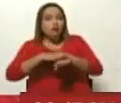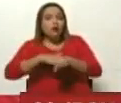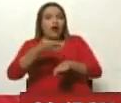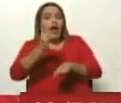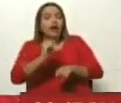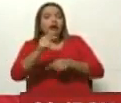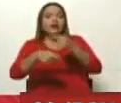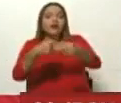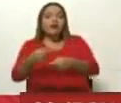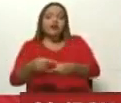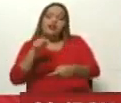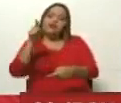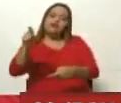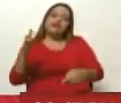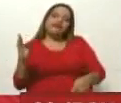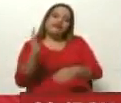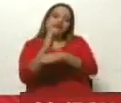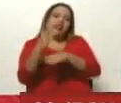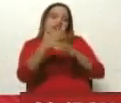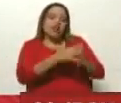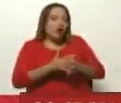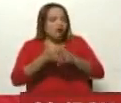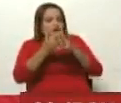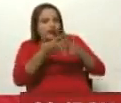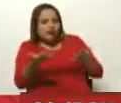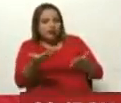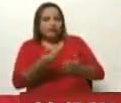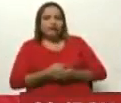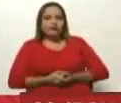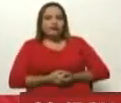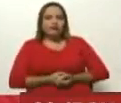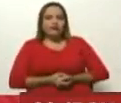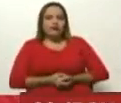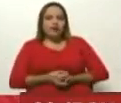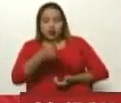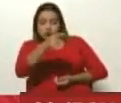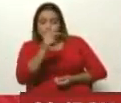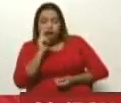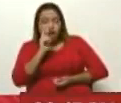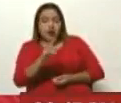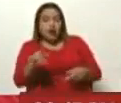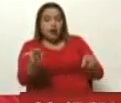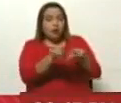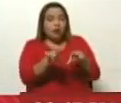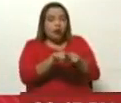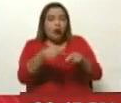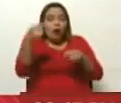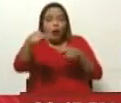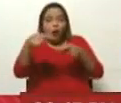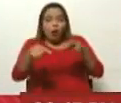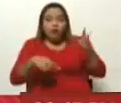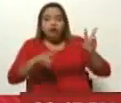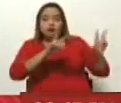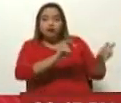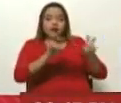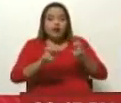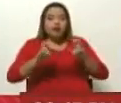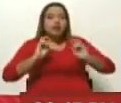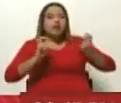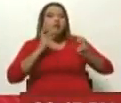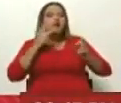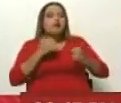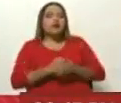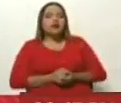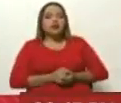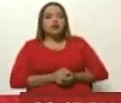condicionado por ese dictamen de Estados Unidos. Y eso lo vamos a ver también en otras cosas nuevas, como el